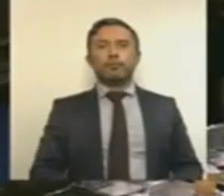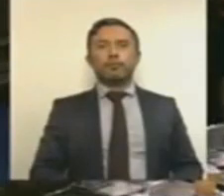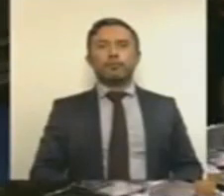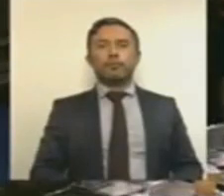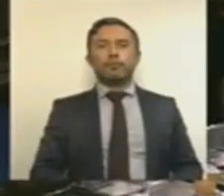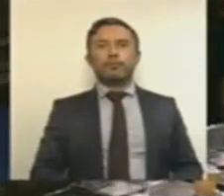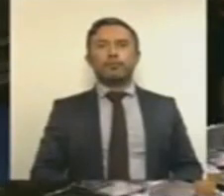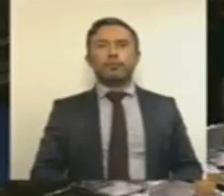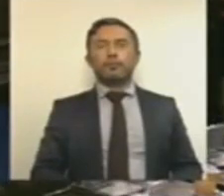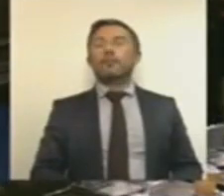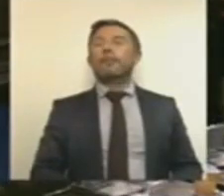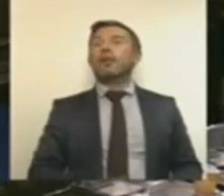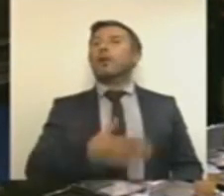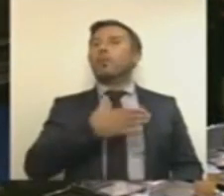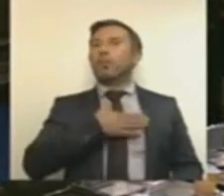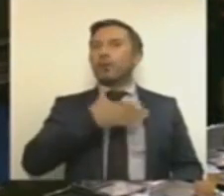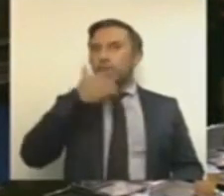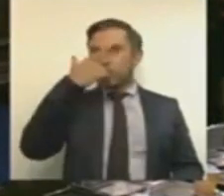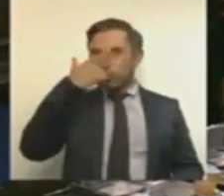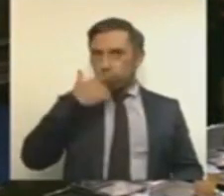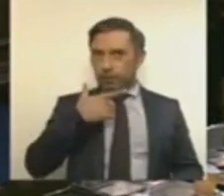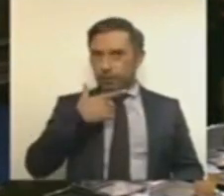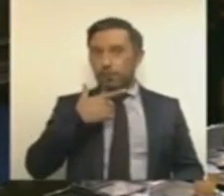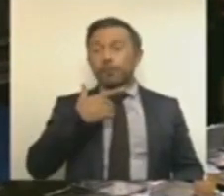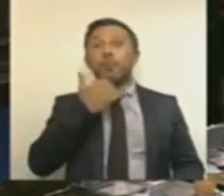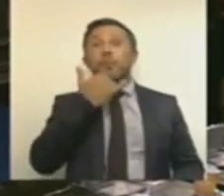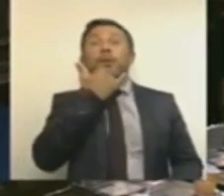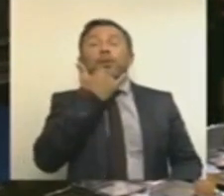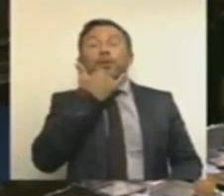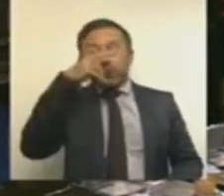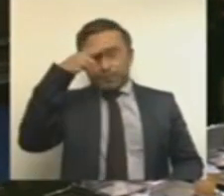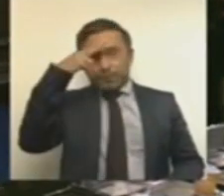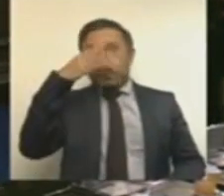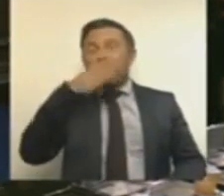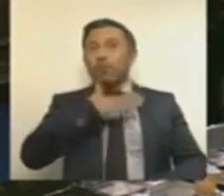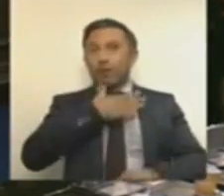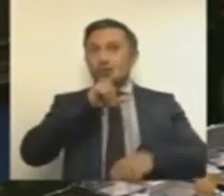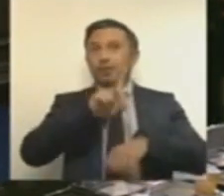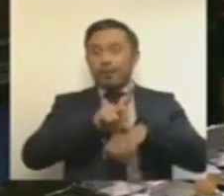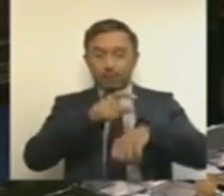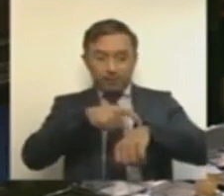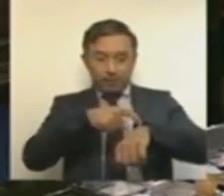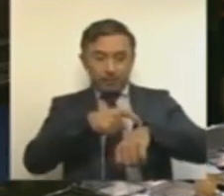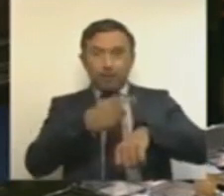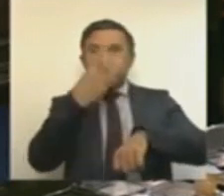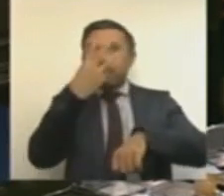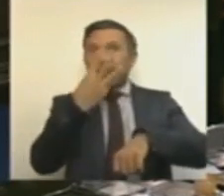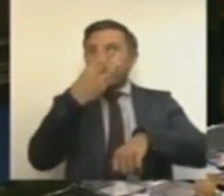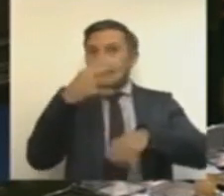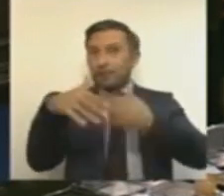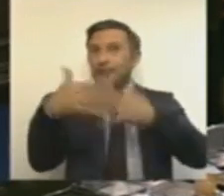Buenas noches, perdón, buenos días, son las 3.15 de la mañana.